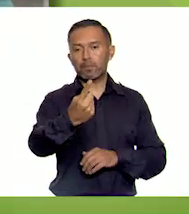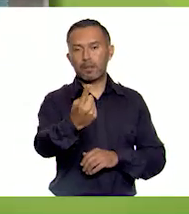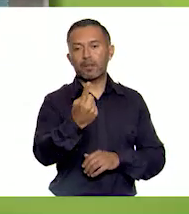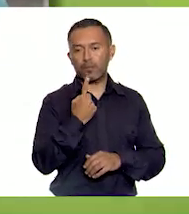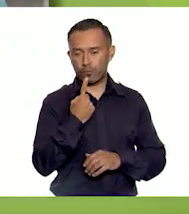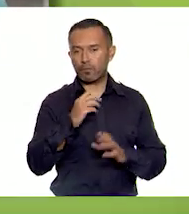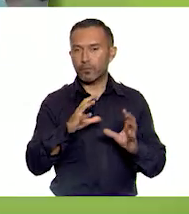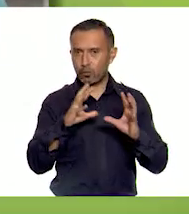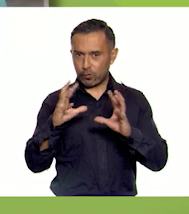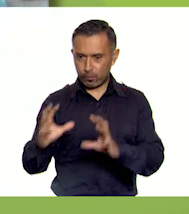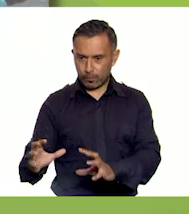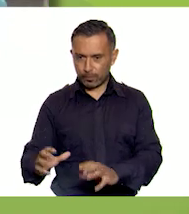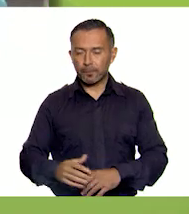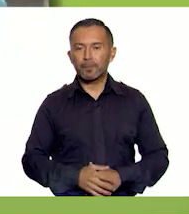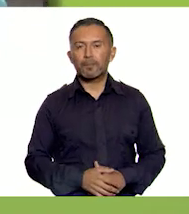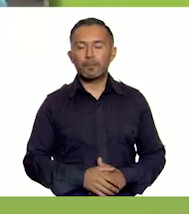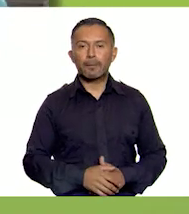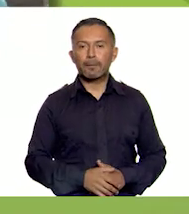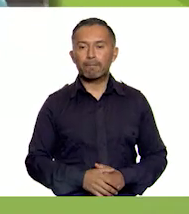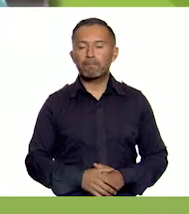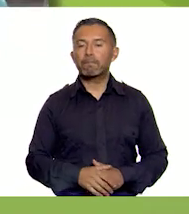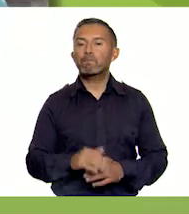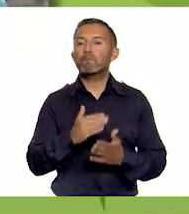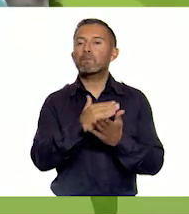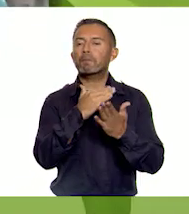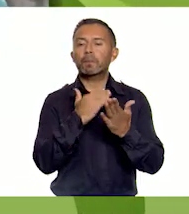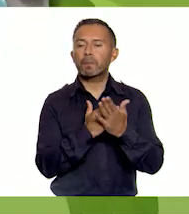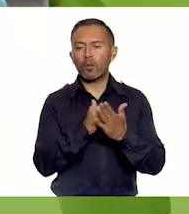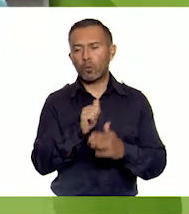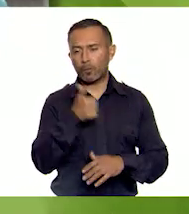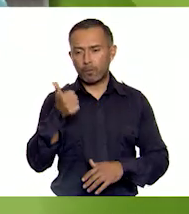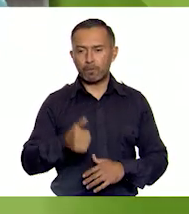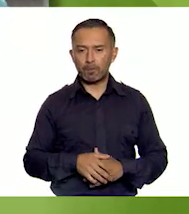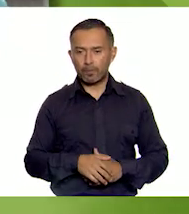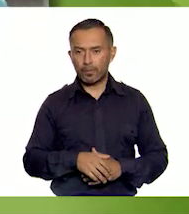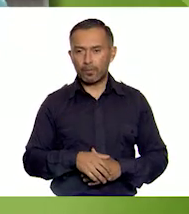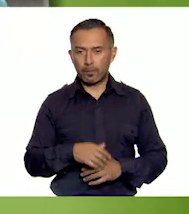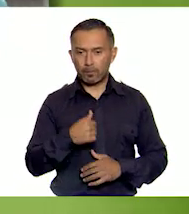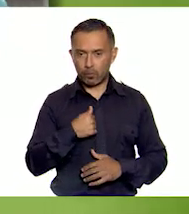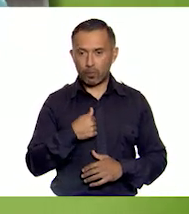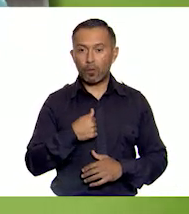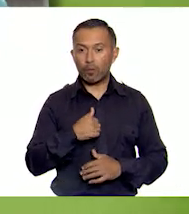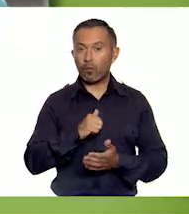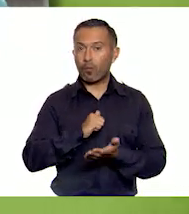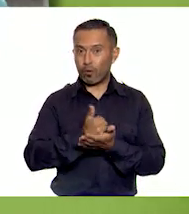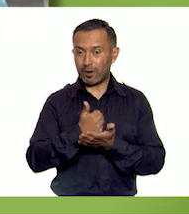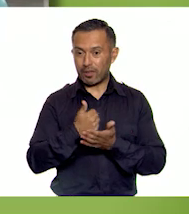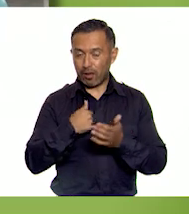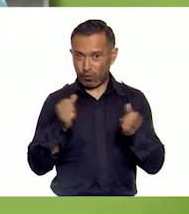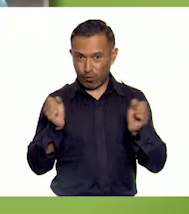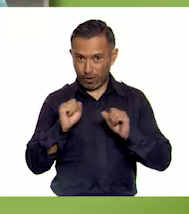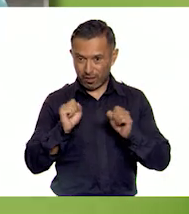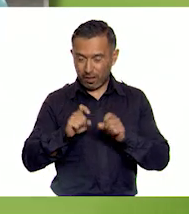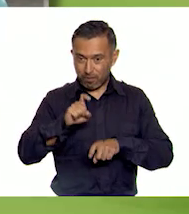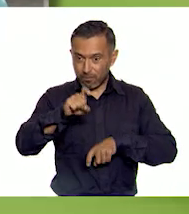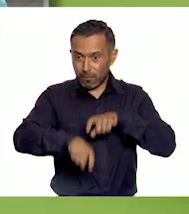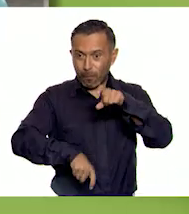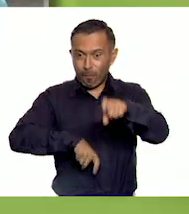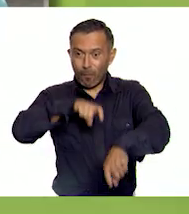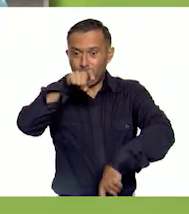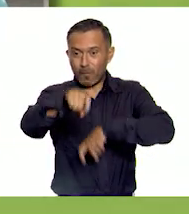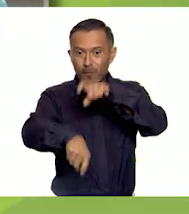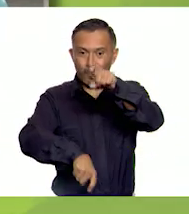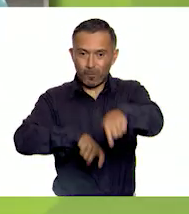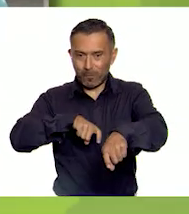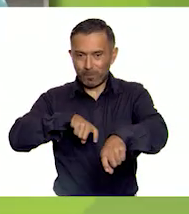globo. Siguiente, siguiente. Voy a correr por arriba de mis botellas. Levanta tu